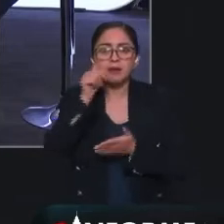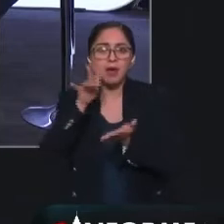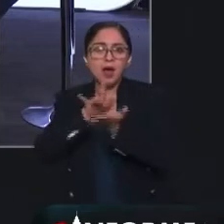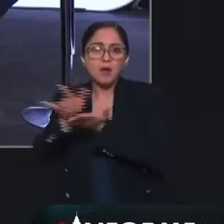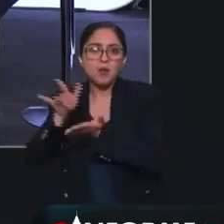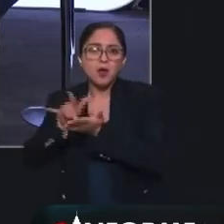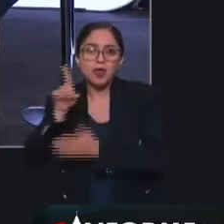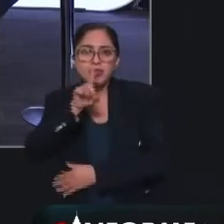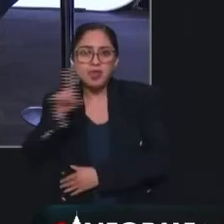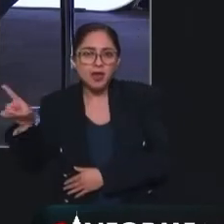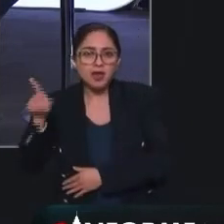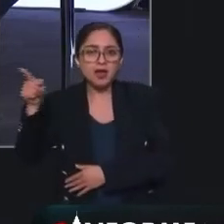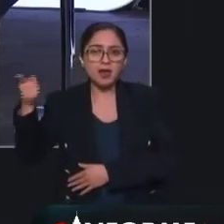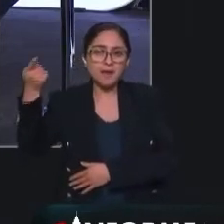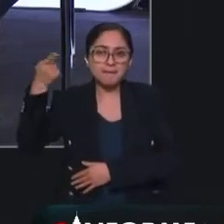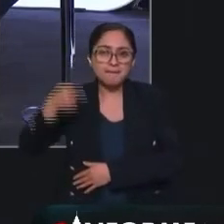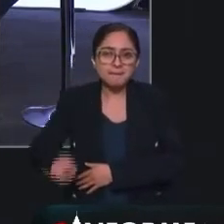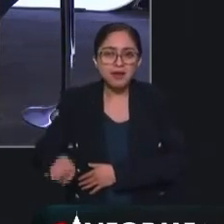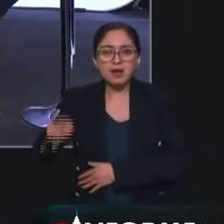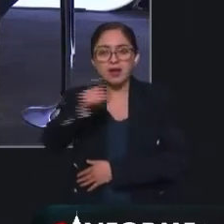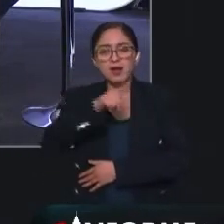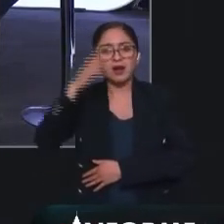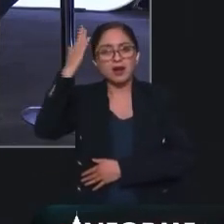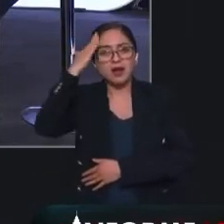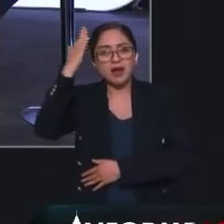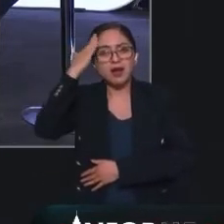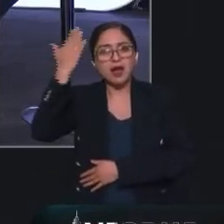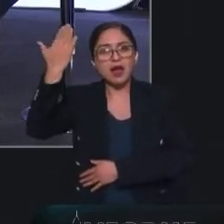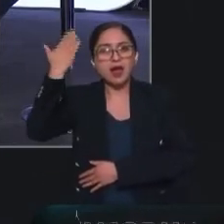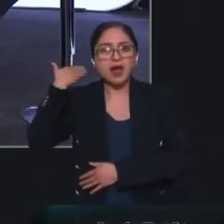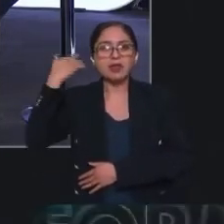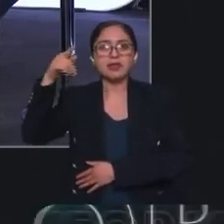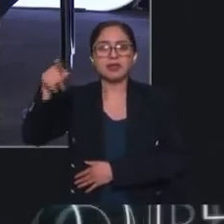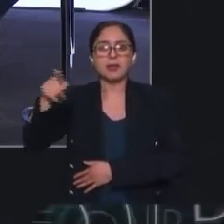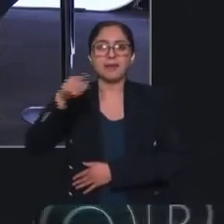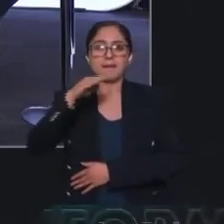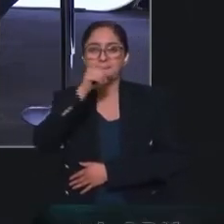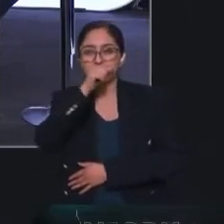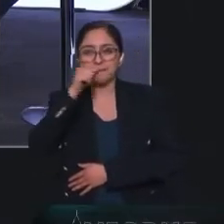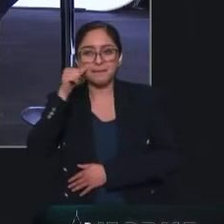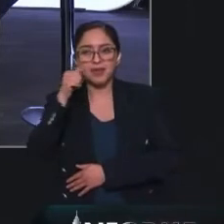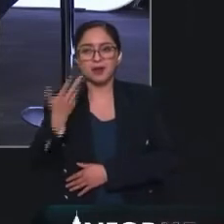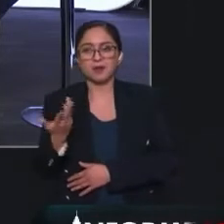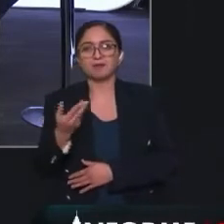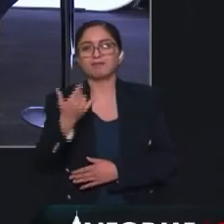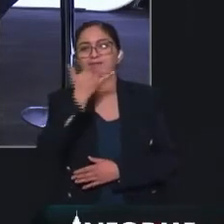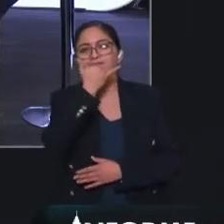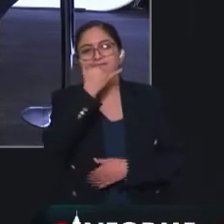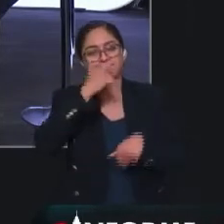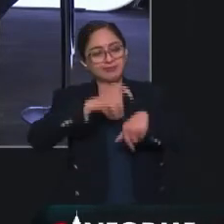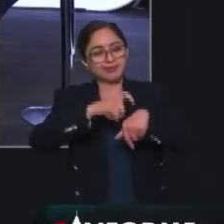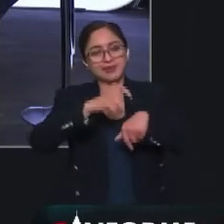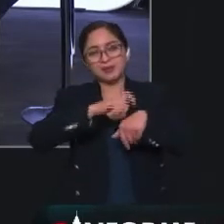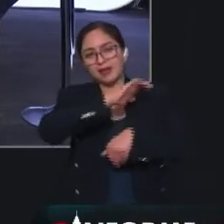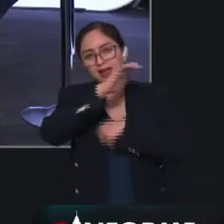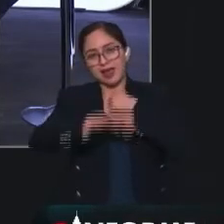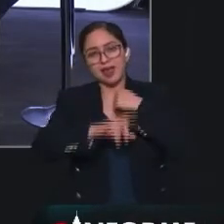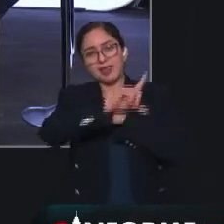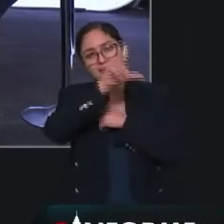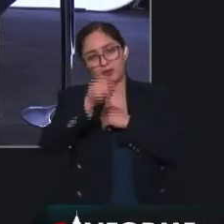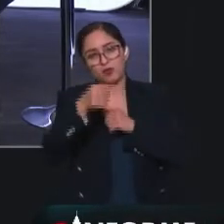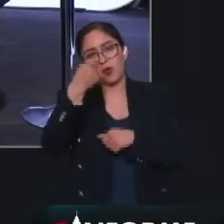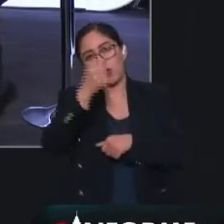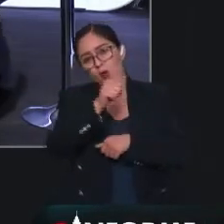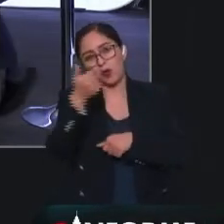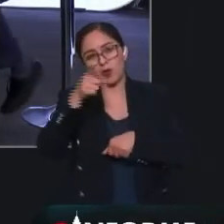que obedecen a las órdenes de Arnés, un antiguo delegado de la regla de Hidalgo. Gracias, Alberto. Querido, tenemos... Lo vamos a retomar